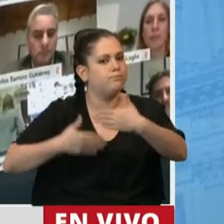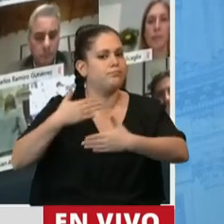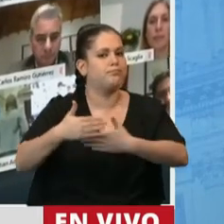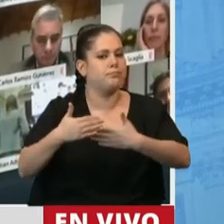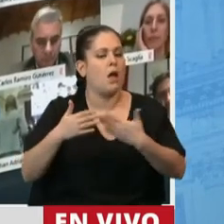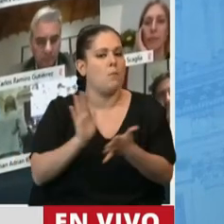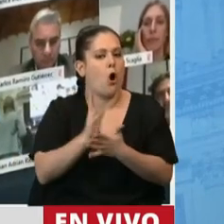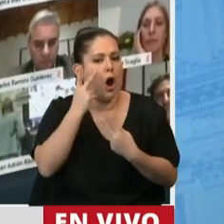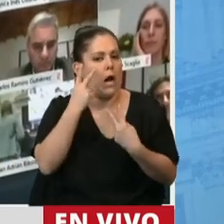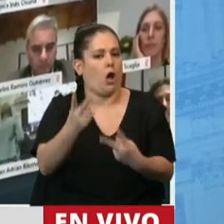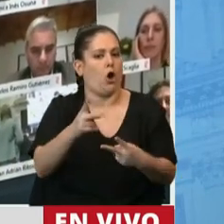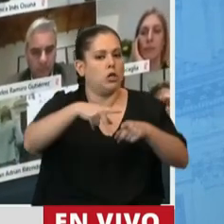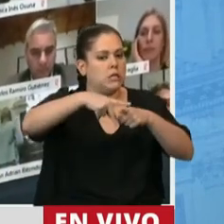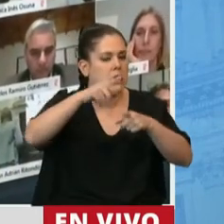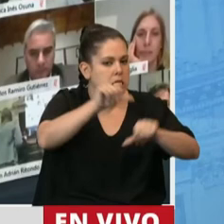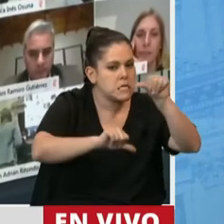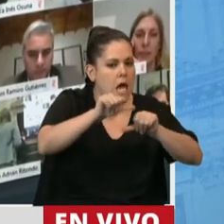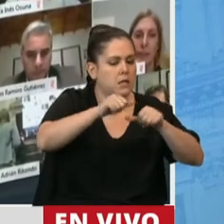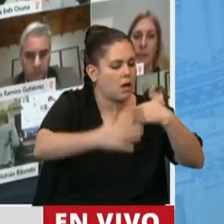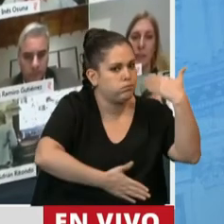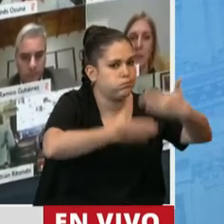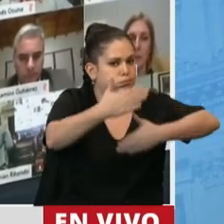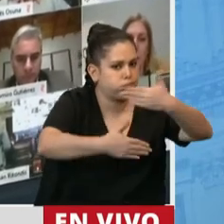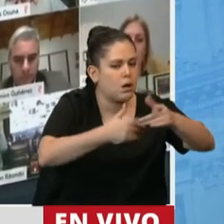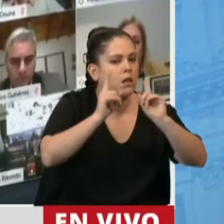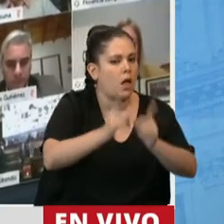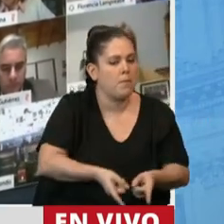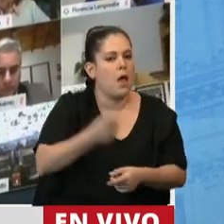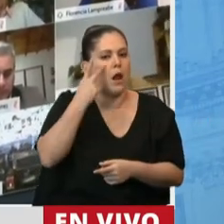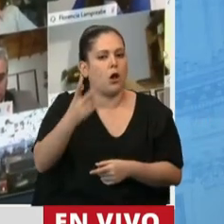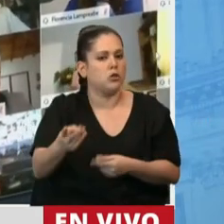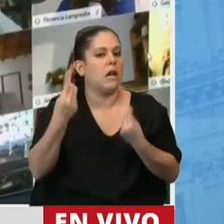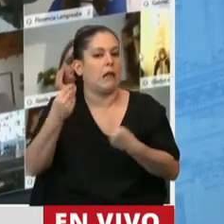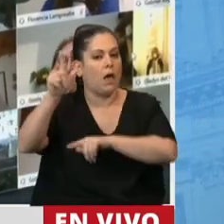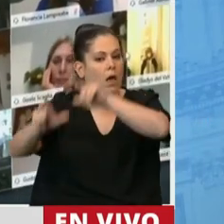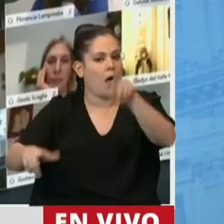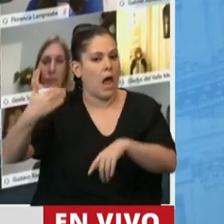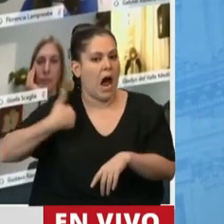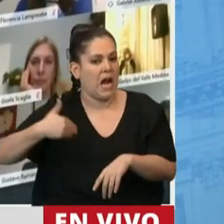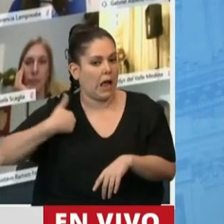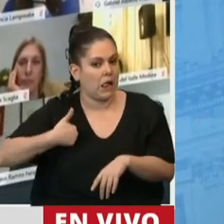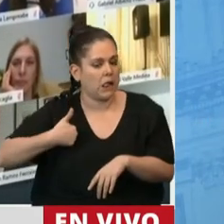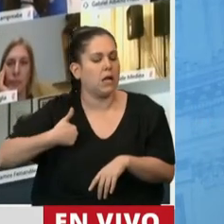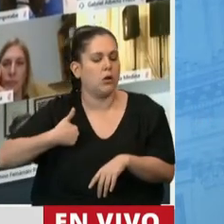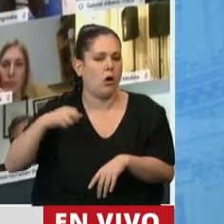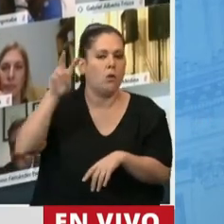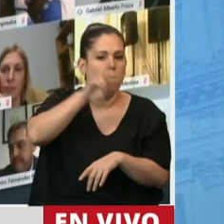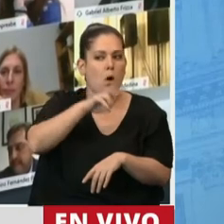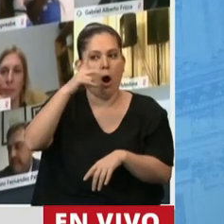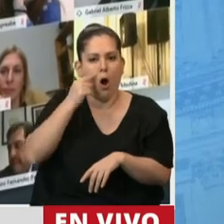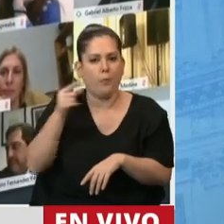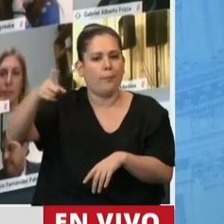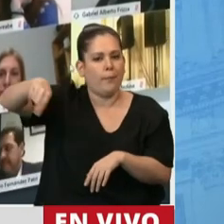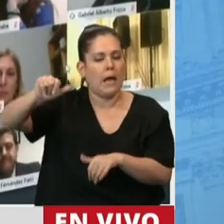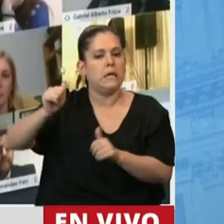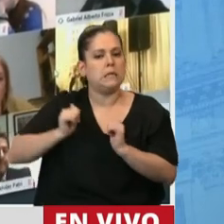reconocer el avance de la ciencia sino también en reconocer que los argentinos y las argentinas están